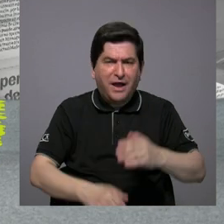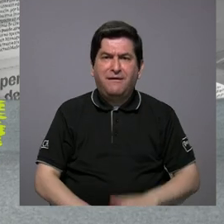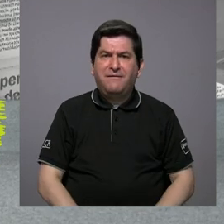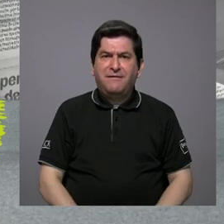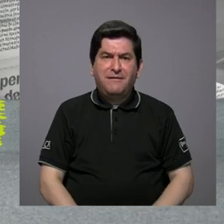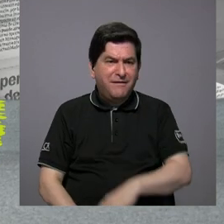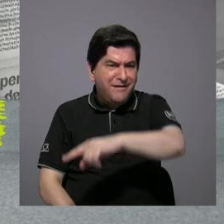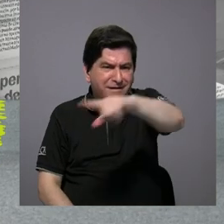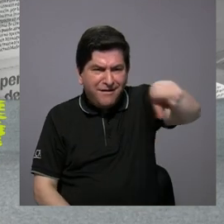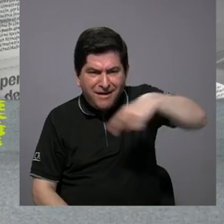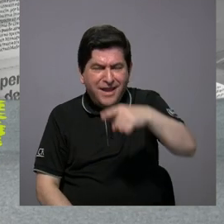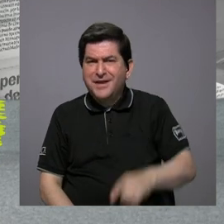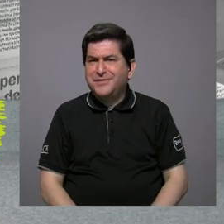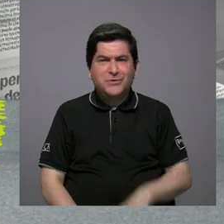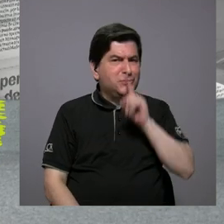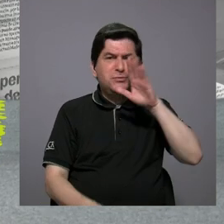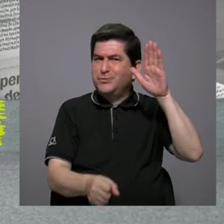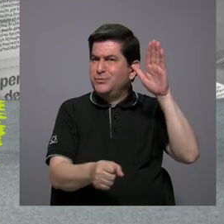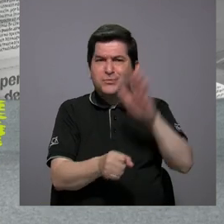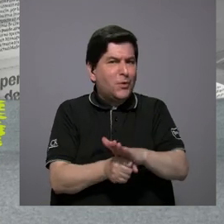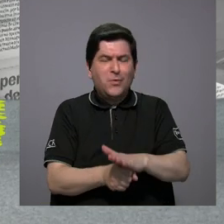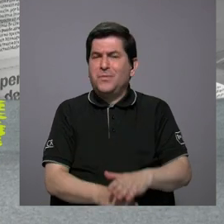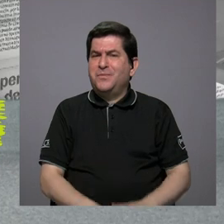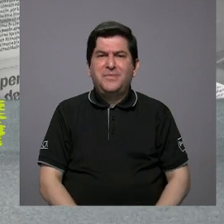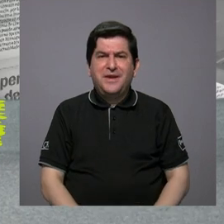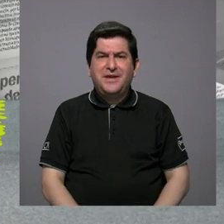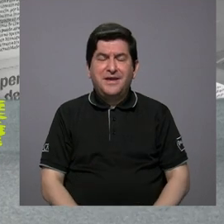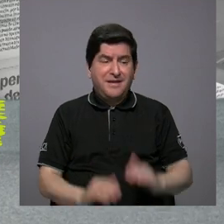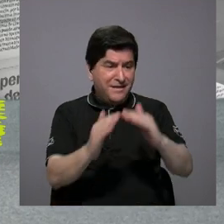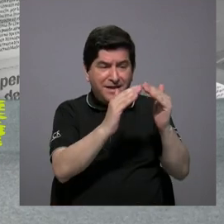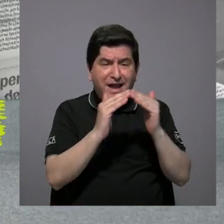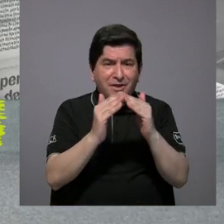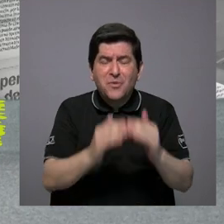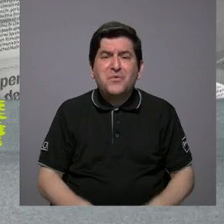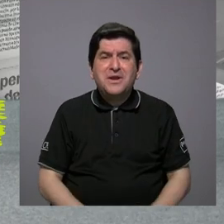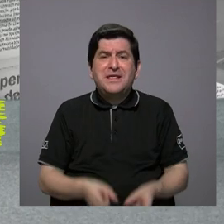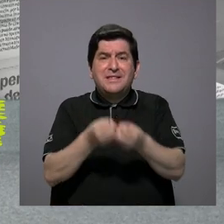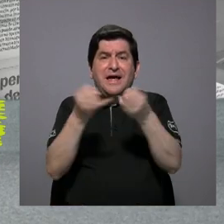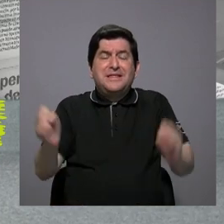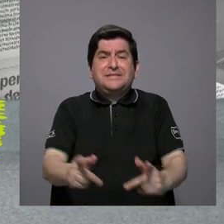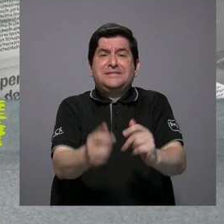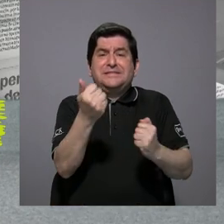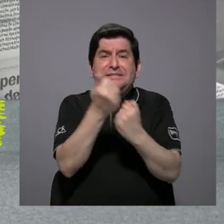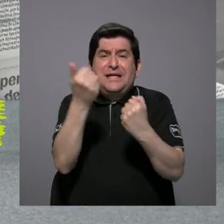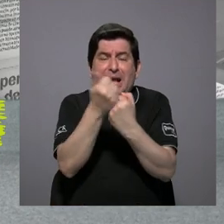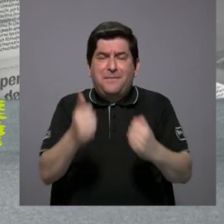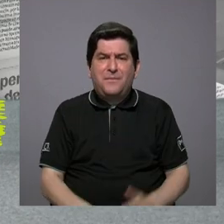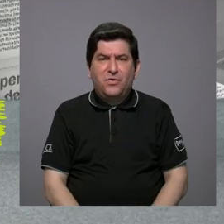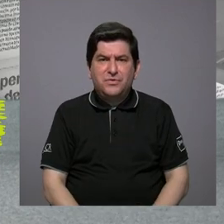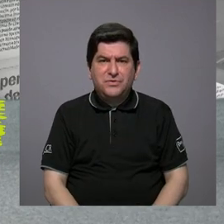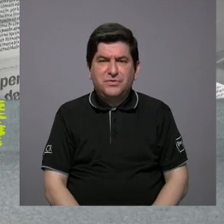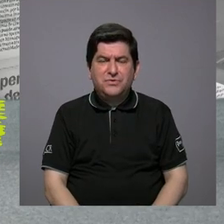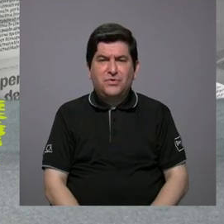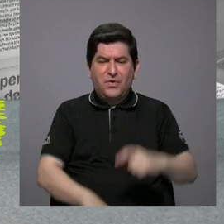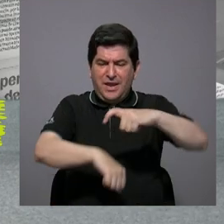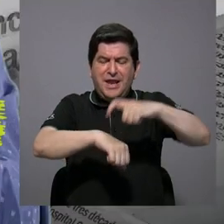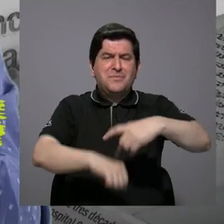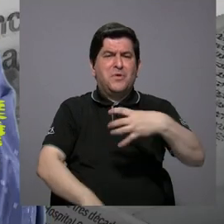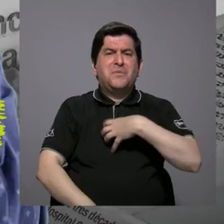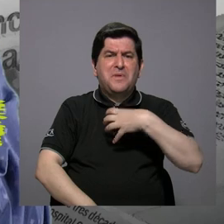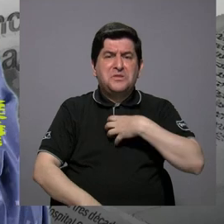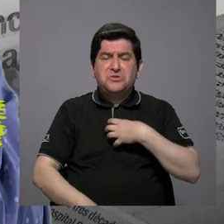ellos dejaron huérfanas a las comunidades? ¿Por qué no actuaron cuando llegaron las quejas?